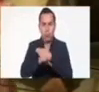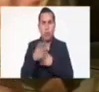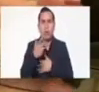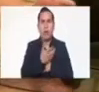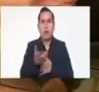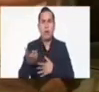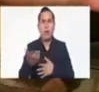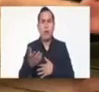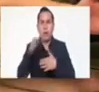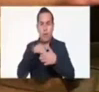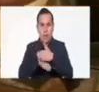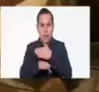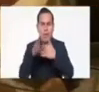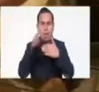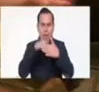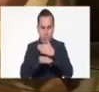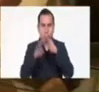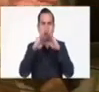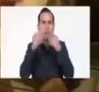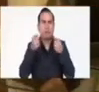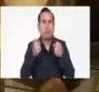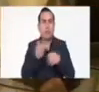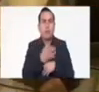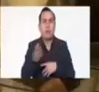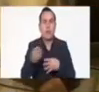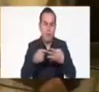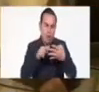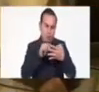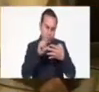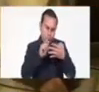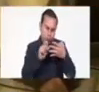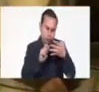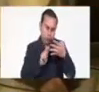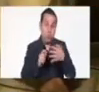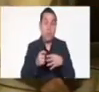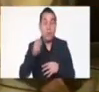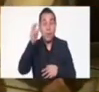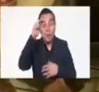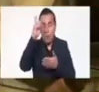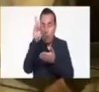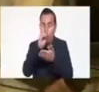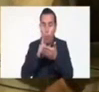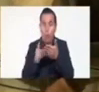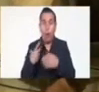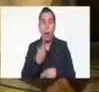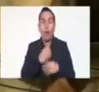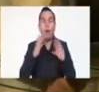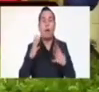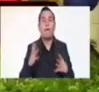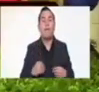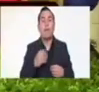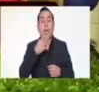las semanas, ha entrado a ver todo el manual de buenas prácticas que nosotros diseñamos, como gobierno obviamente,